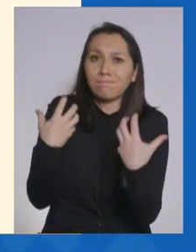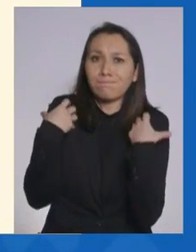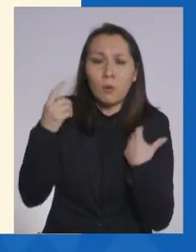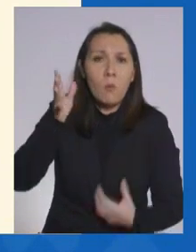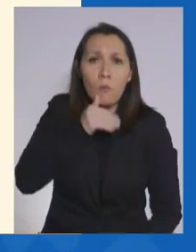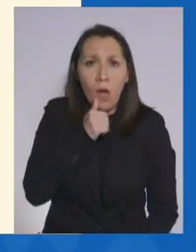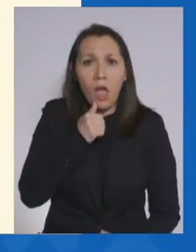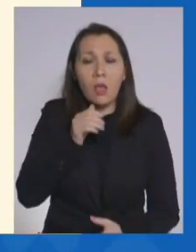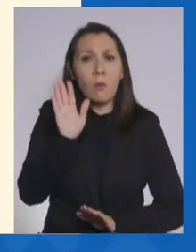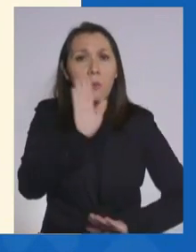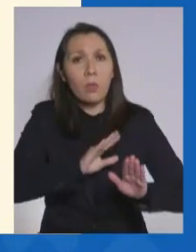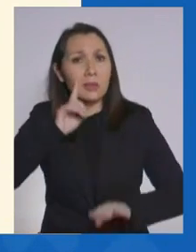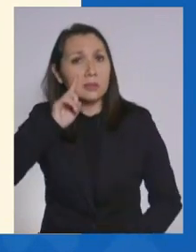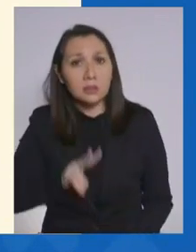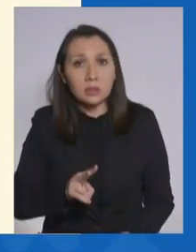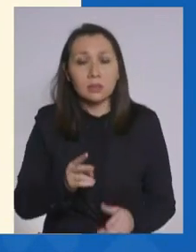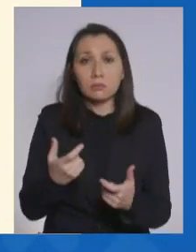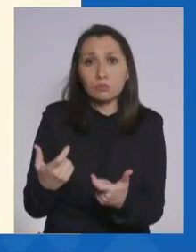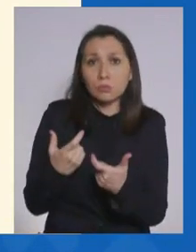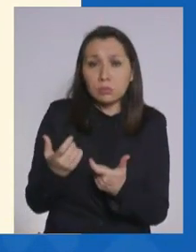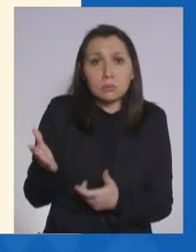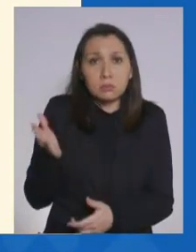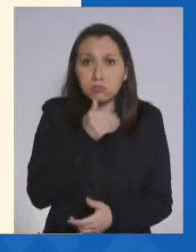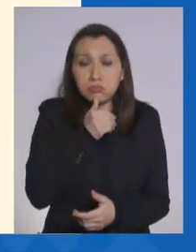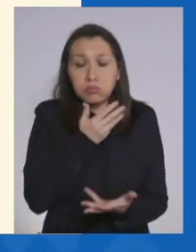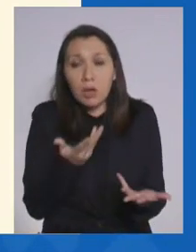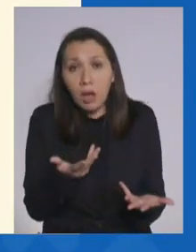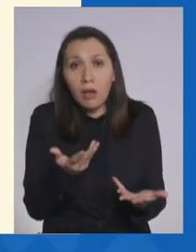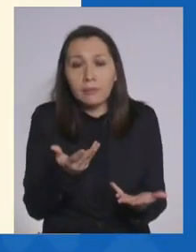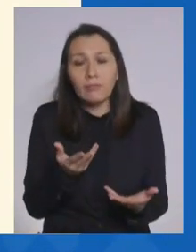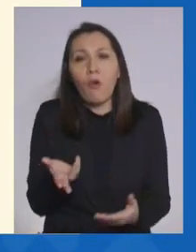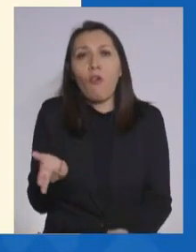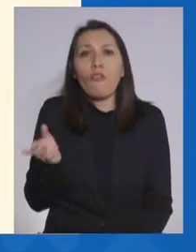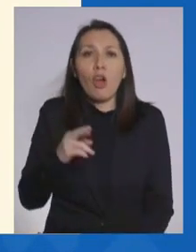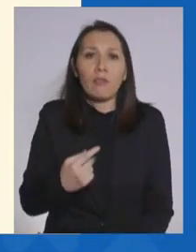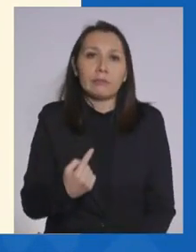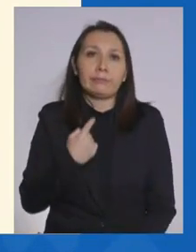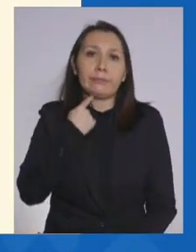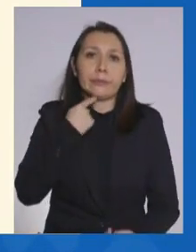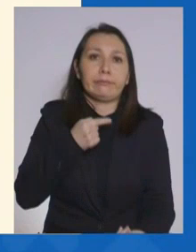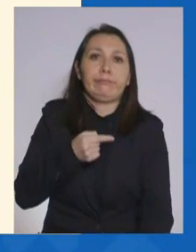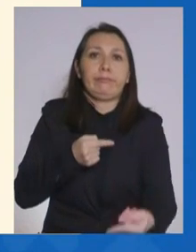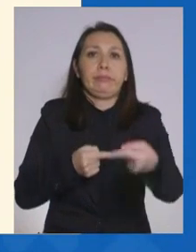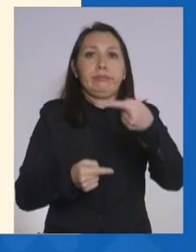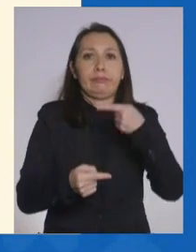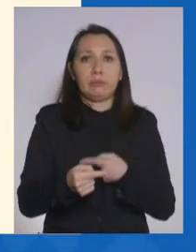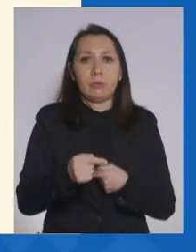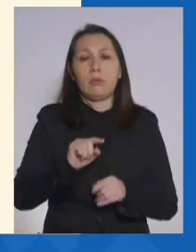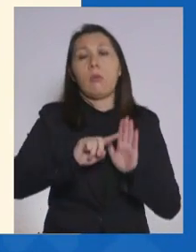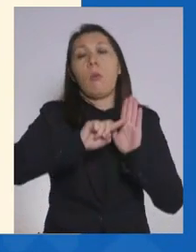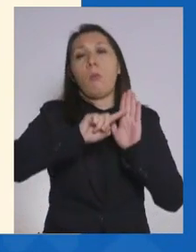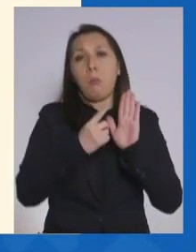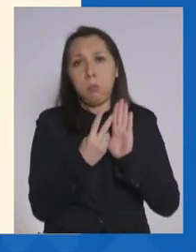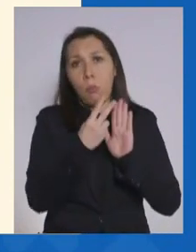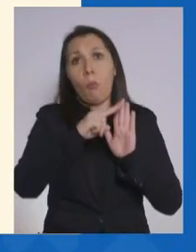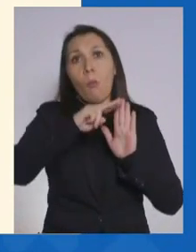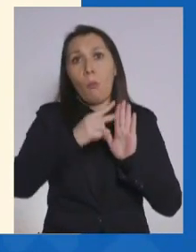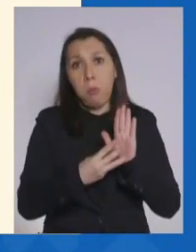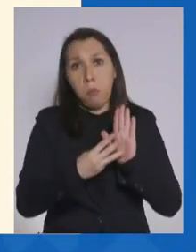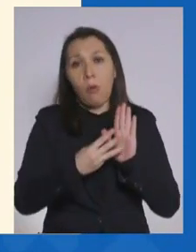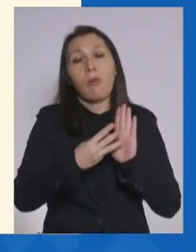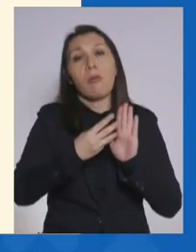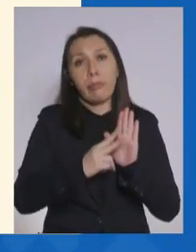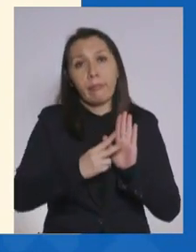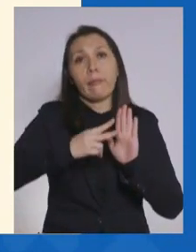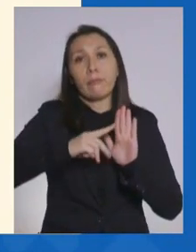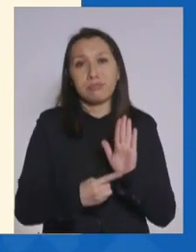responsabilidad o por falta de fiscalización, tuviésemos que volver nuevamente a la etapa 1. Así que estamos